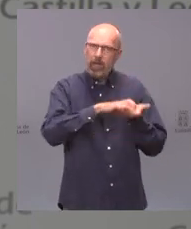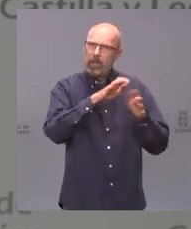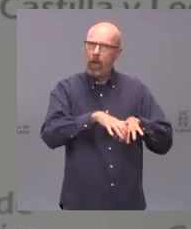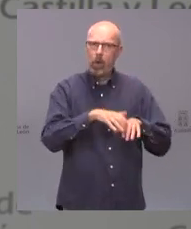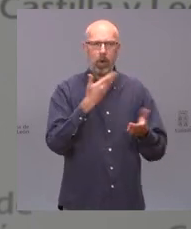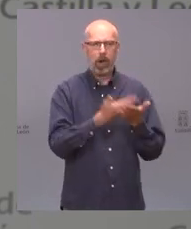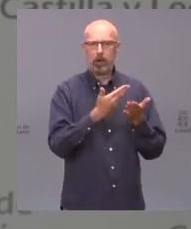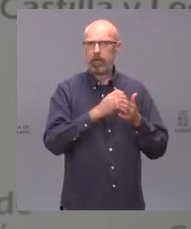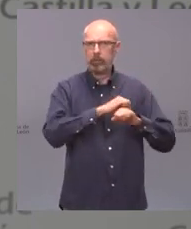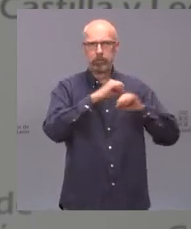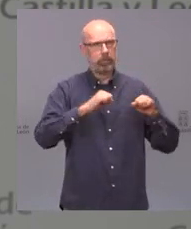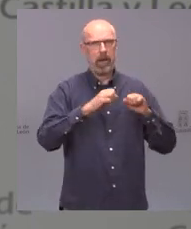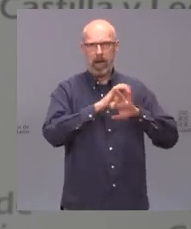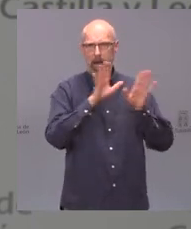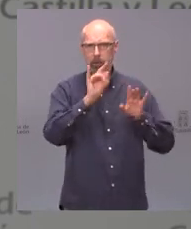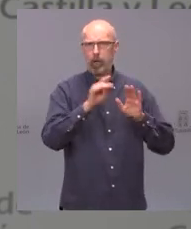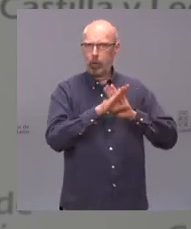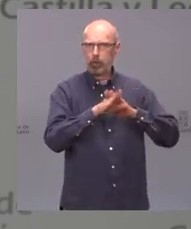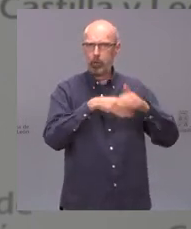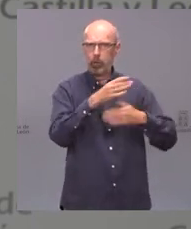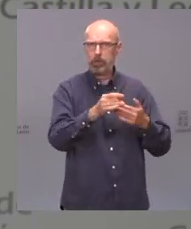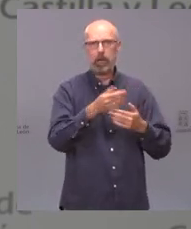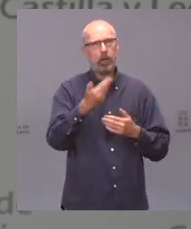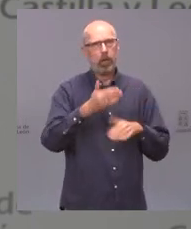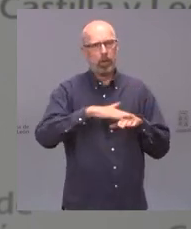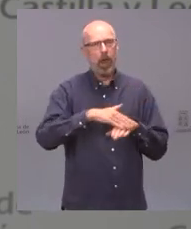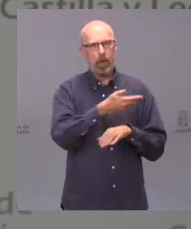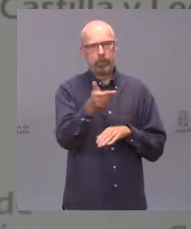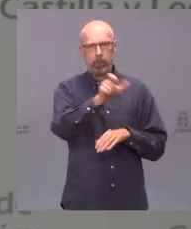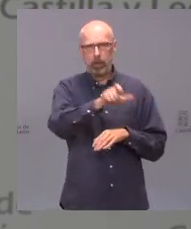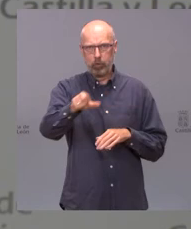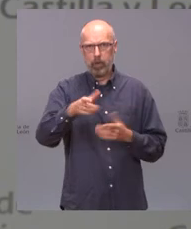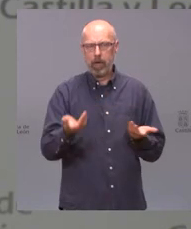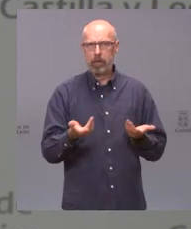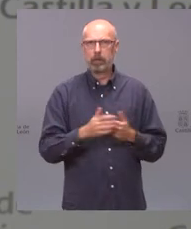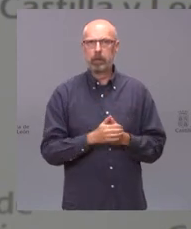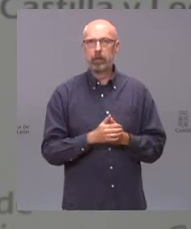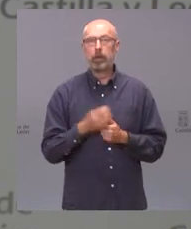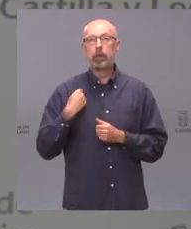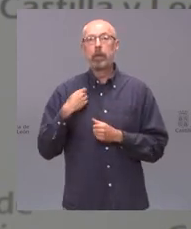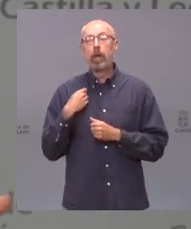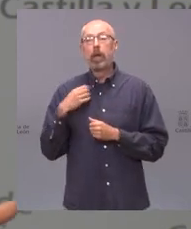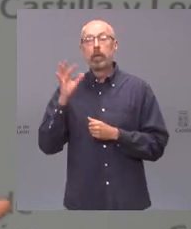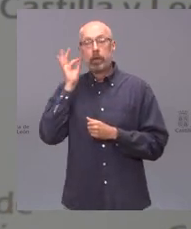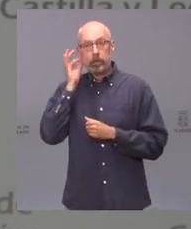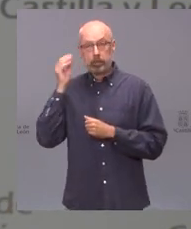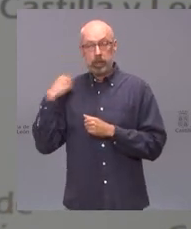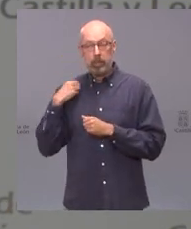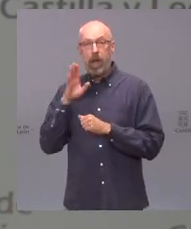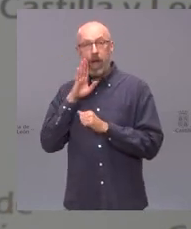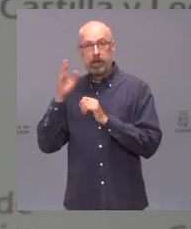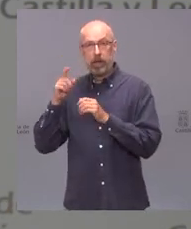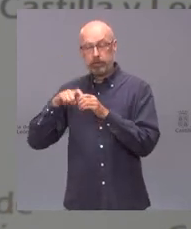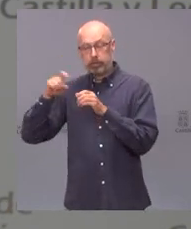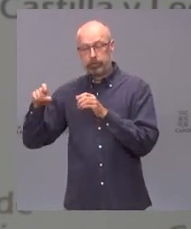de Castilla y León cosa que es importante para el bienestar de los ciudadanos no he podido hablar personalmente con esta procuradora pero bueno todos los